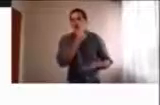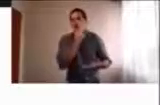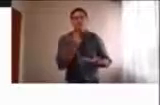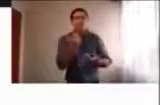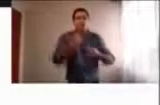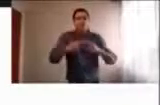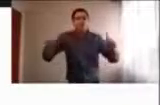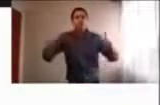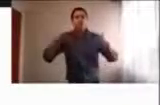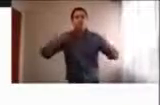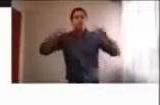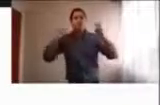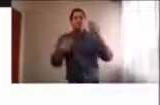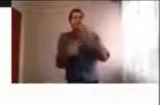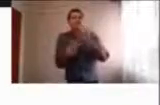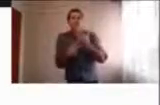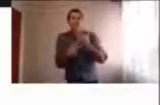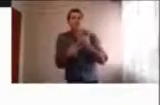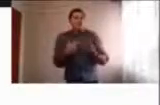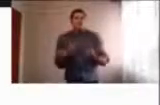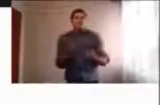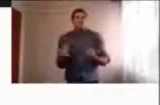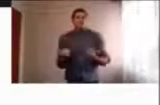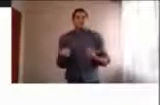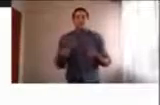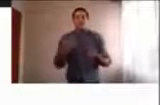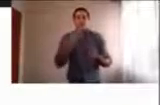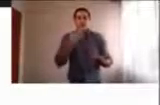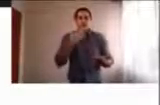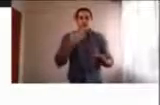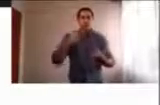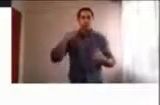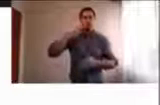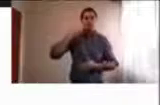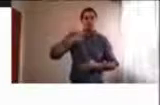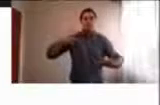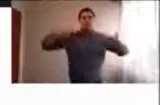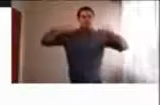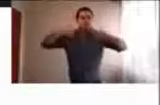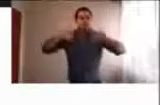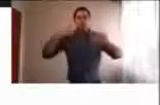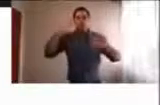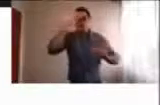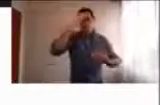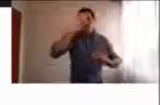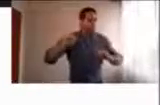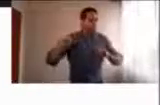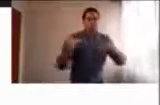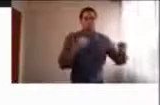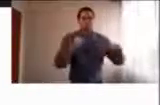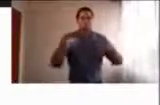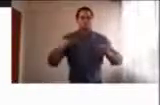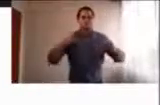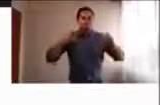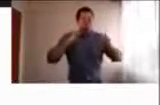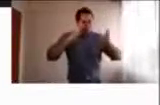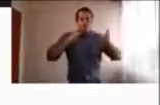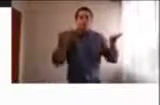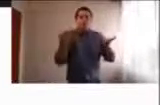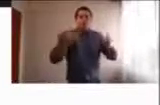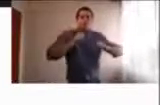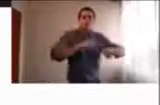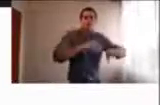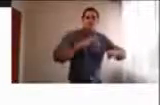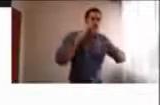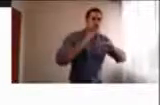implica como una carga de estrés, más allá de además ocuparnos de la casa. ¿No? Y con Barbie siempre hablamos